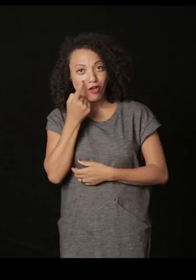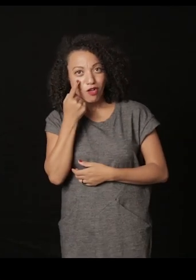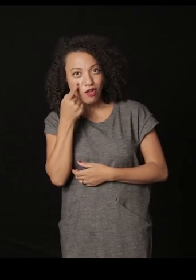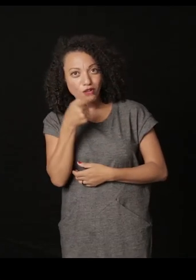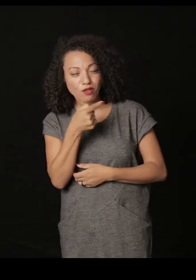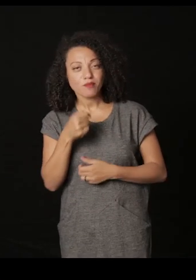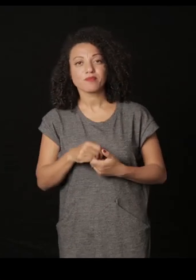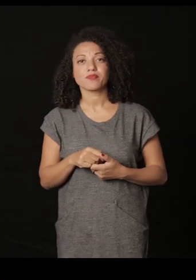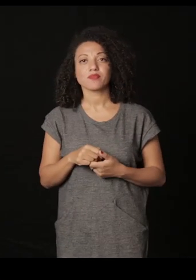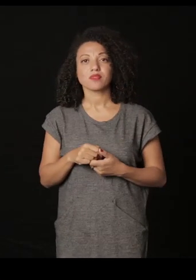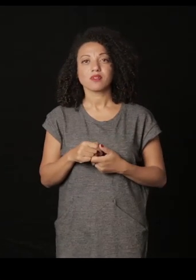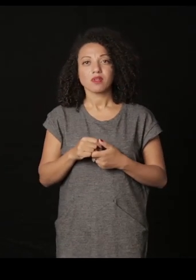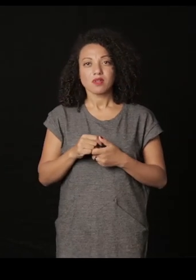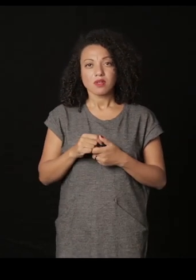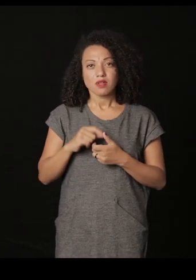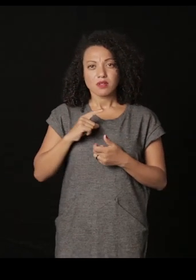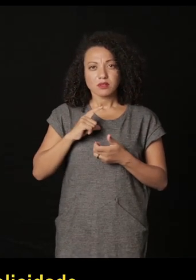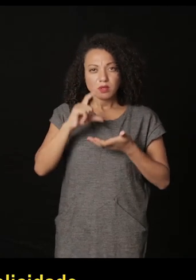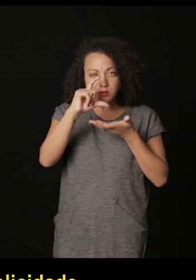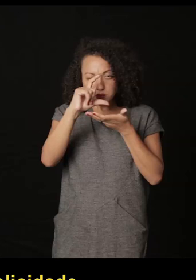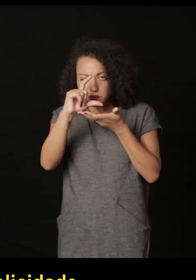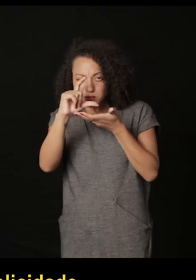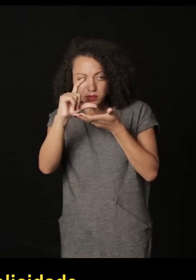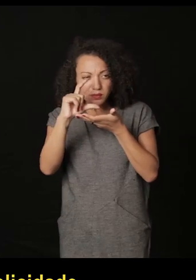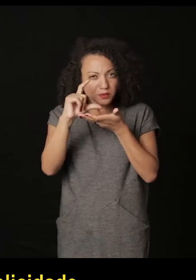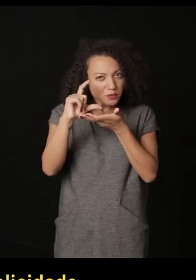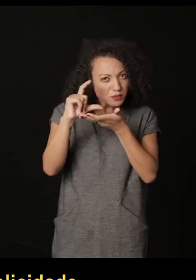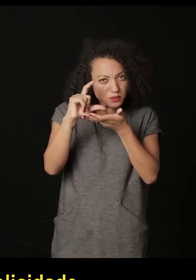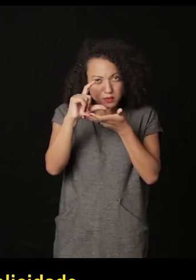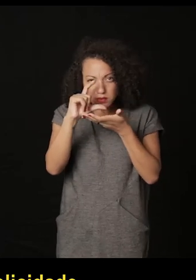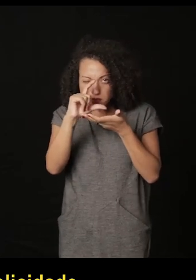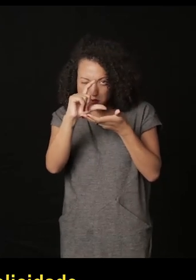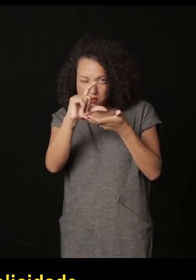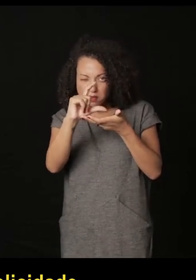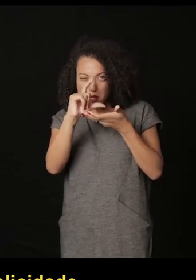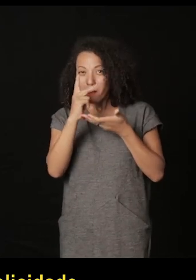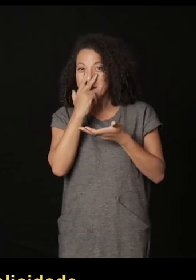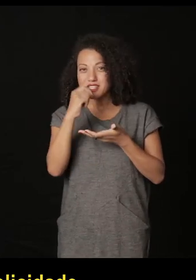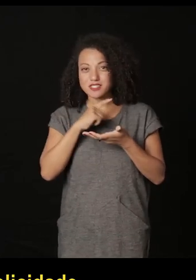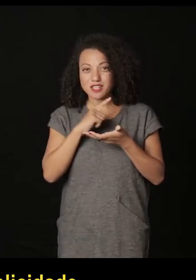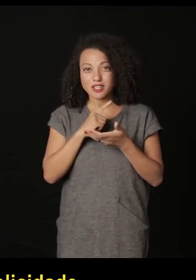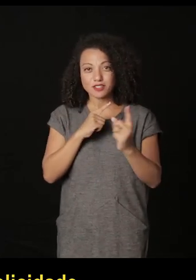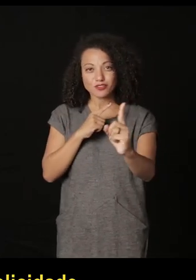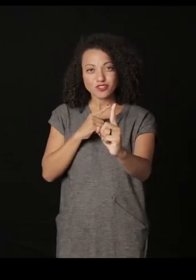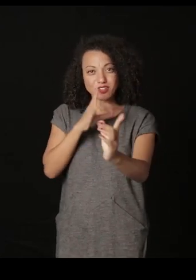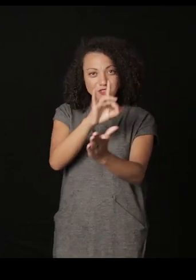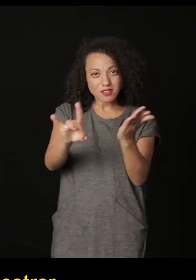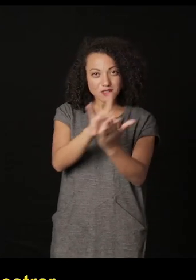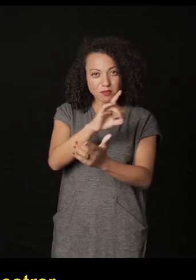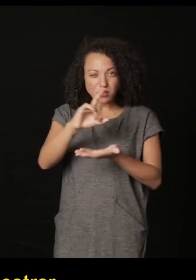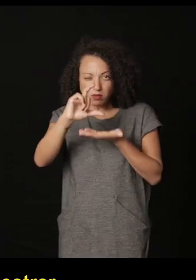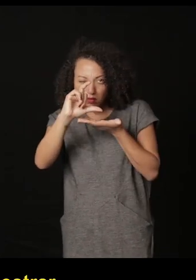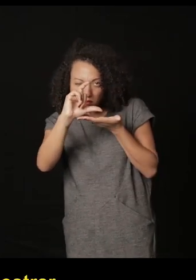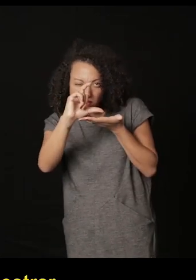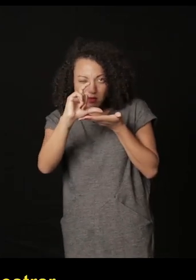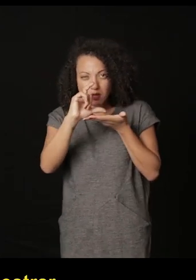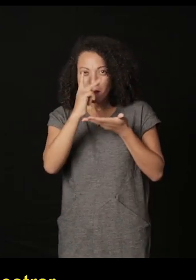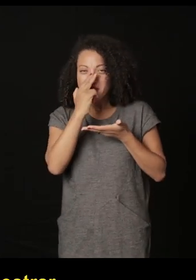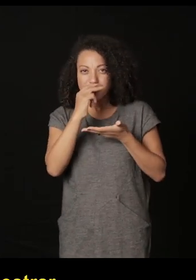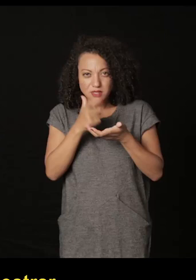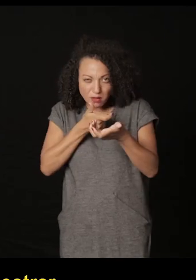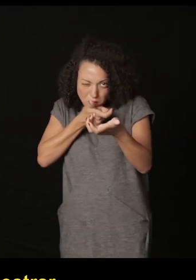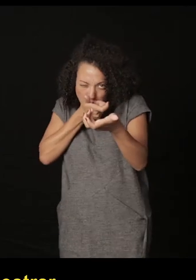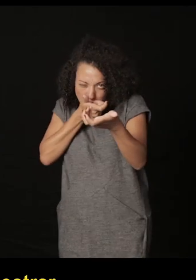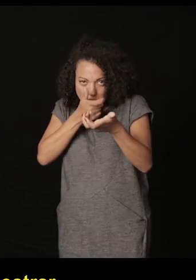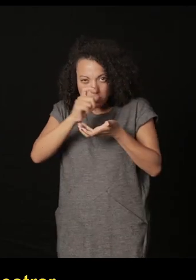la cara del hombre como miraba la cámara con complicidad cuando estaba apuntando el enemigo. O sea, era una